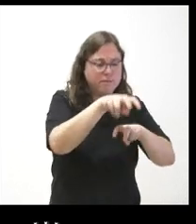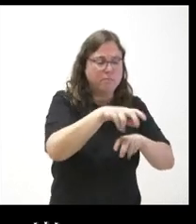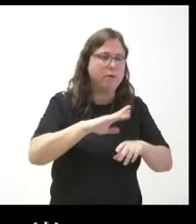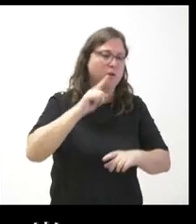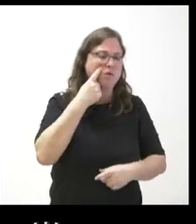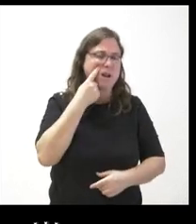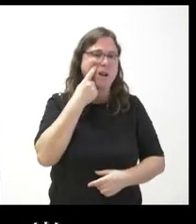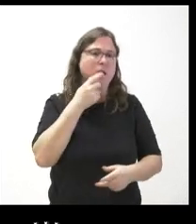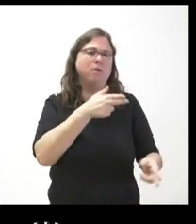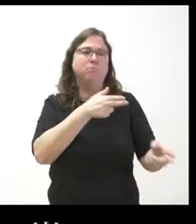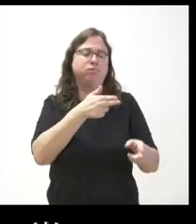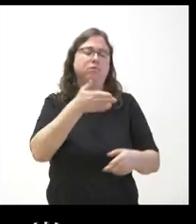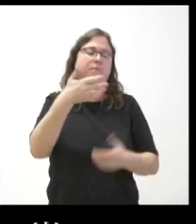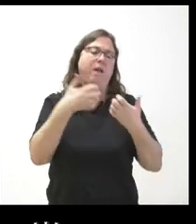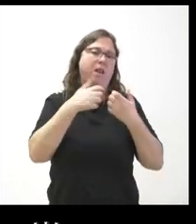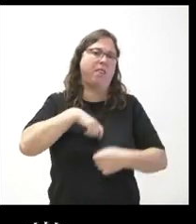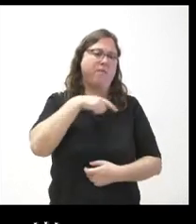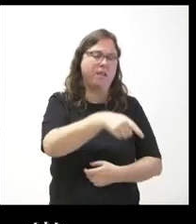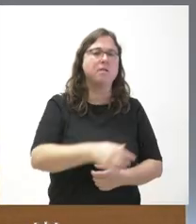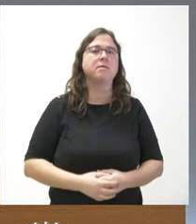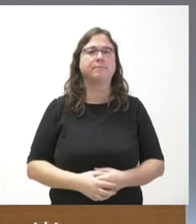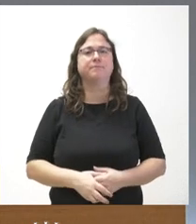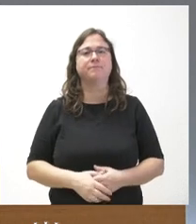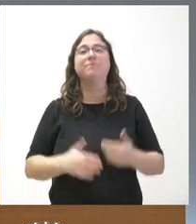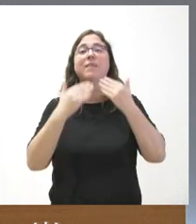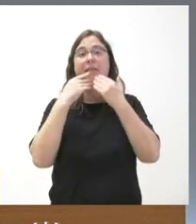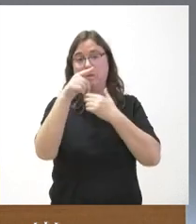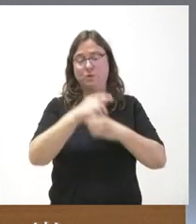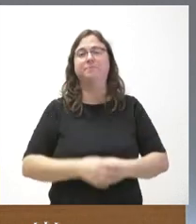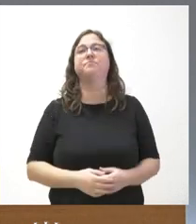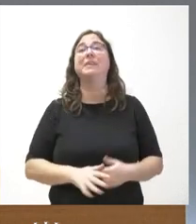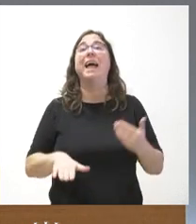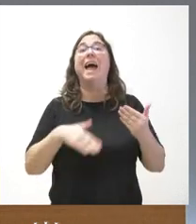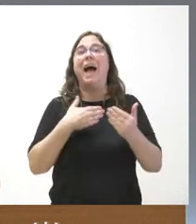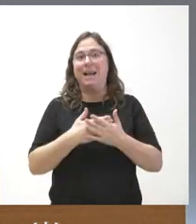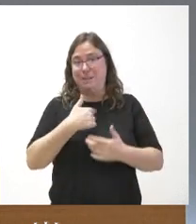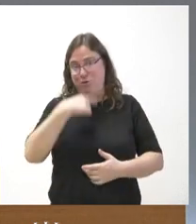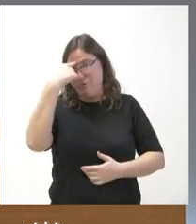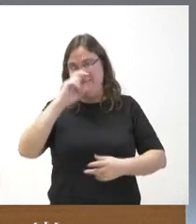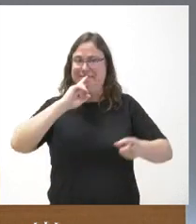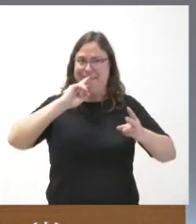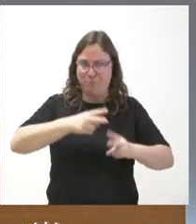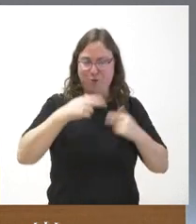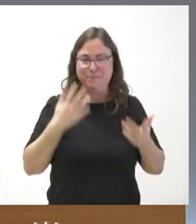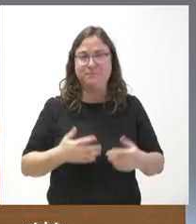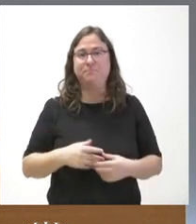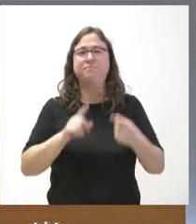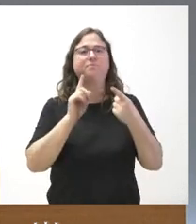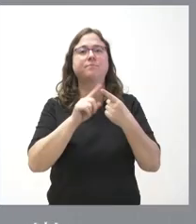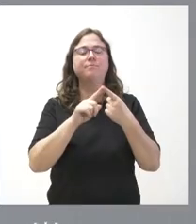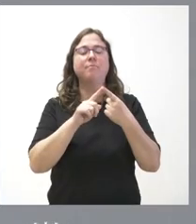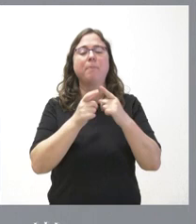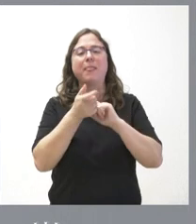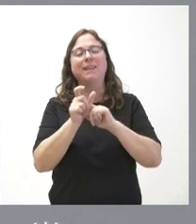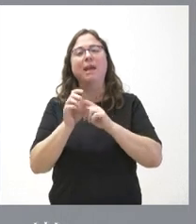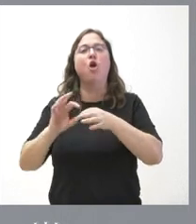futuras excavaciones gracias gracias hasta donde yo sepa contestarle lo primero la idea de la concordia